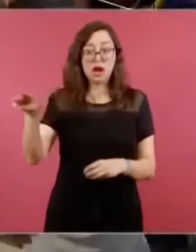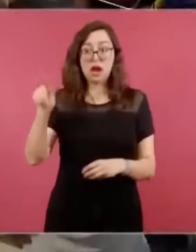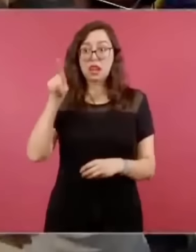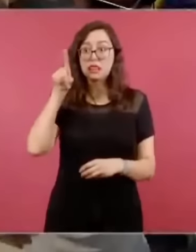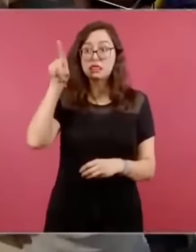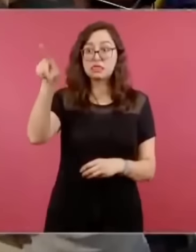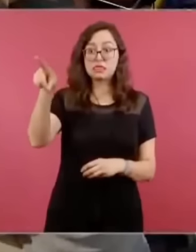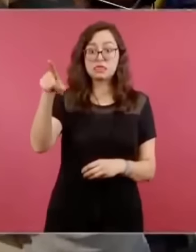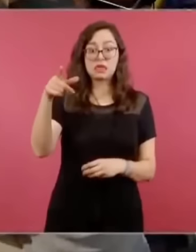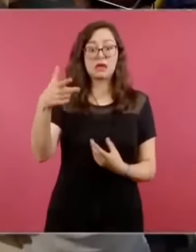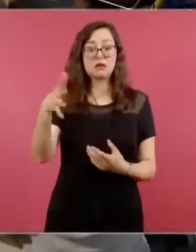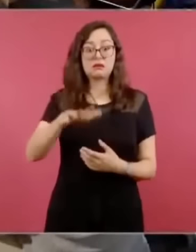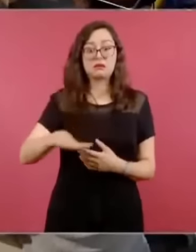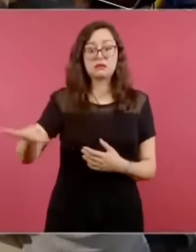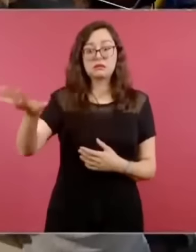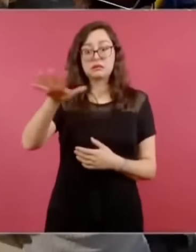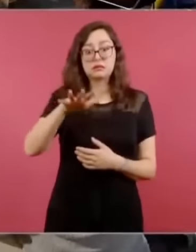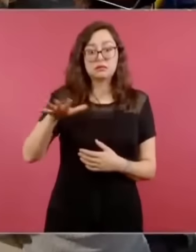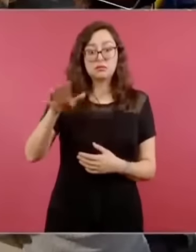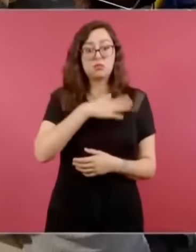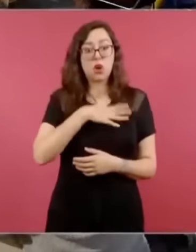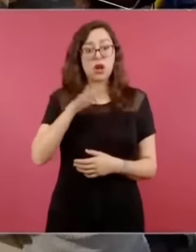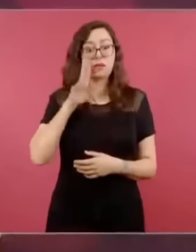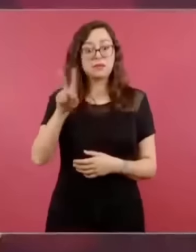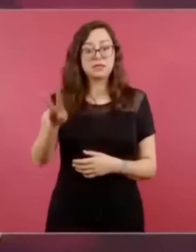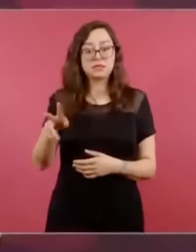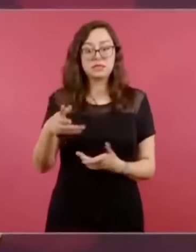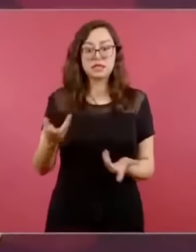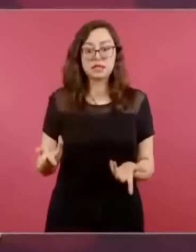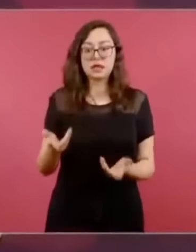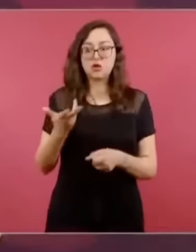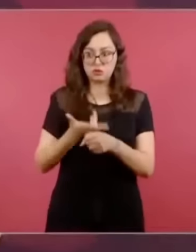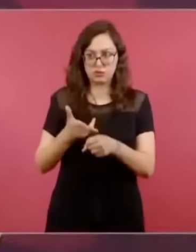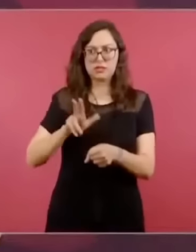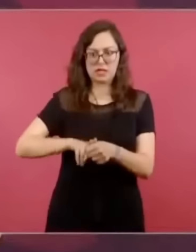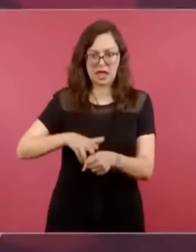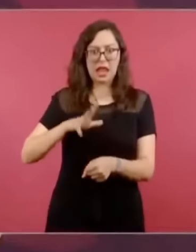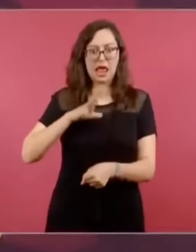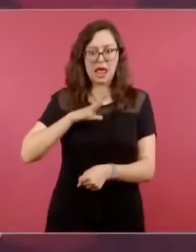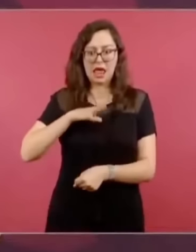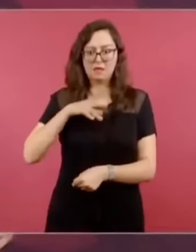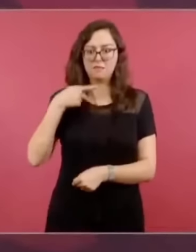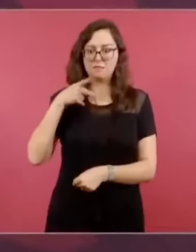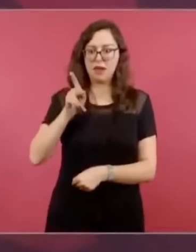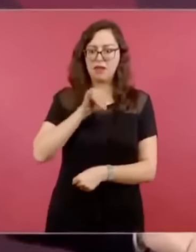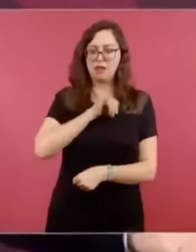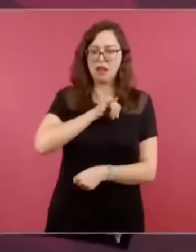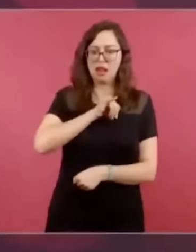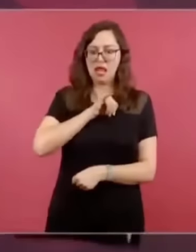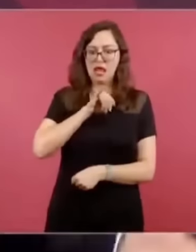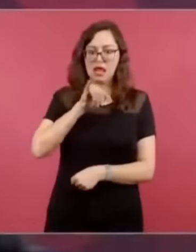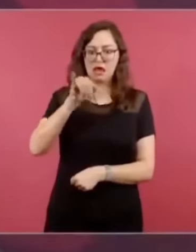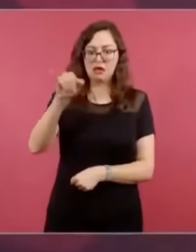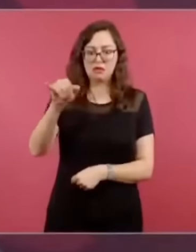en la Tierra Caliente, que hay otro hospital, pero es